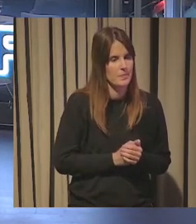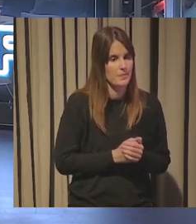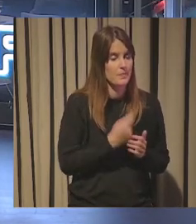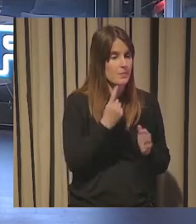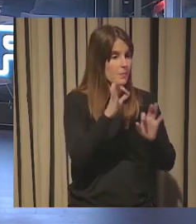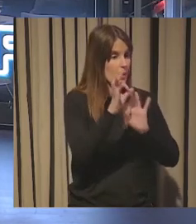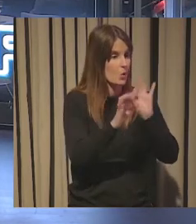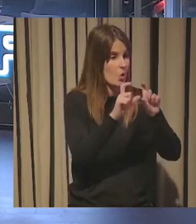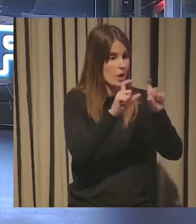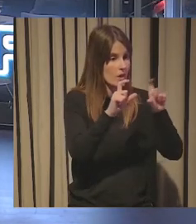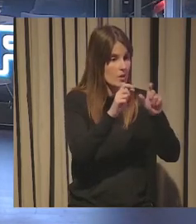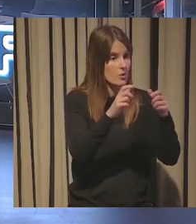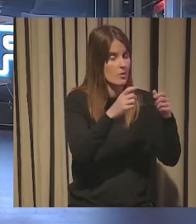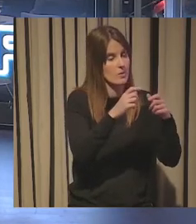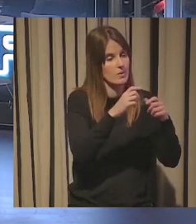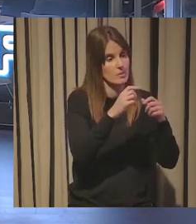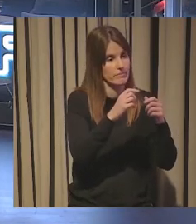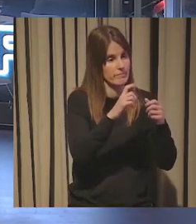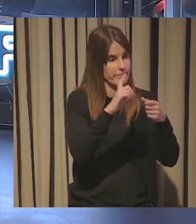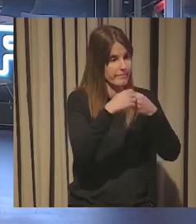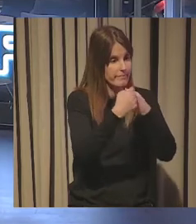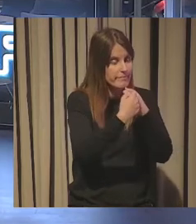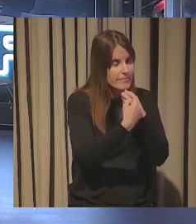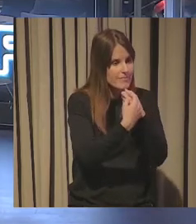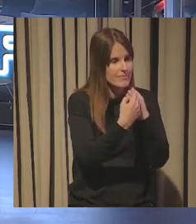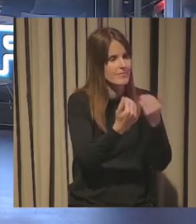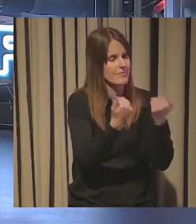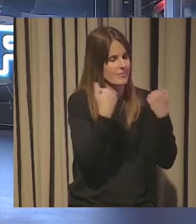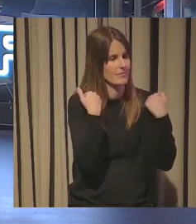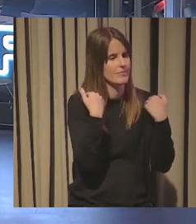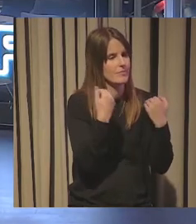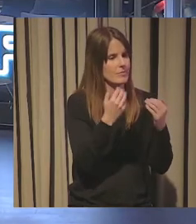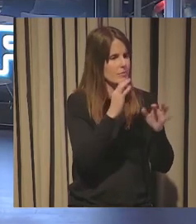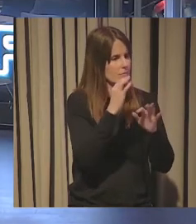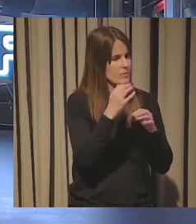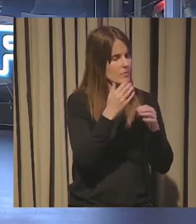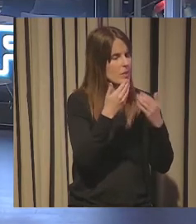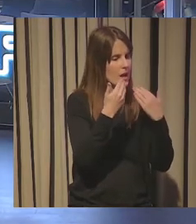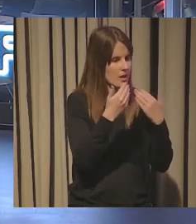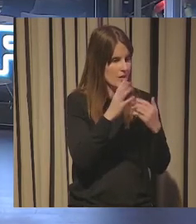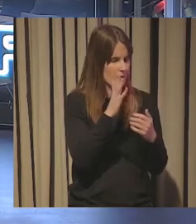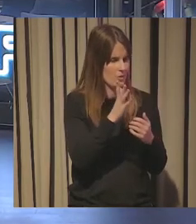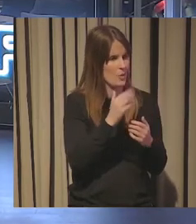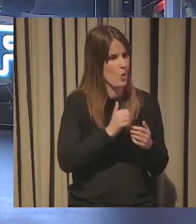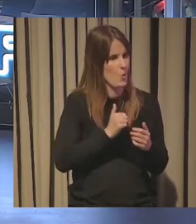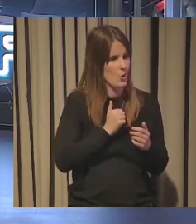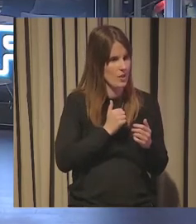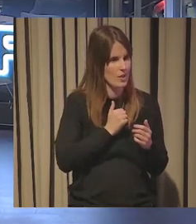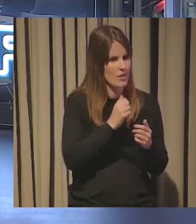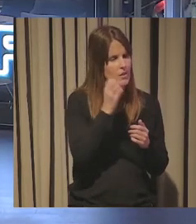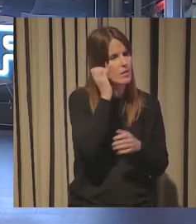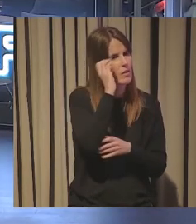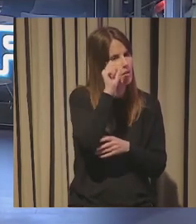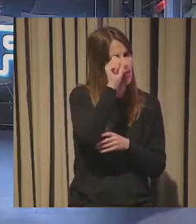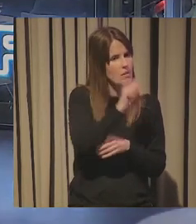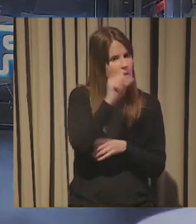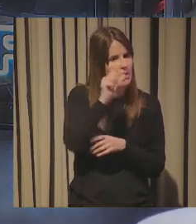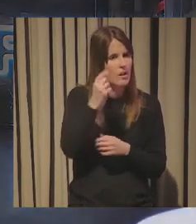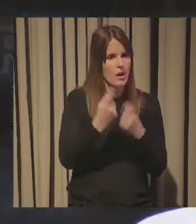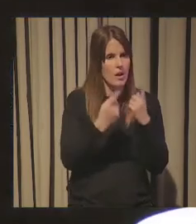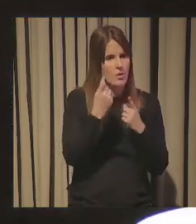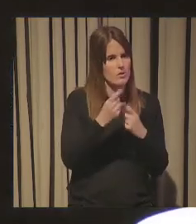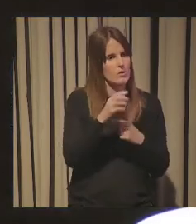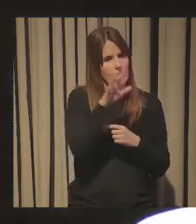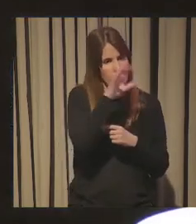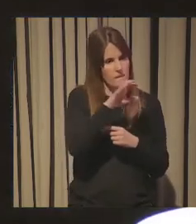agentes y empresas que estáis dinamizando la jornada que he tenido oportunidad de ver algunas ponencias esta mañana y me parece